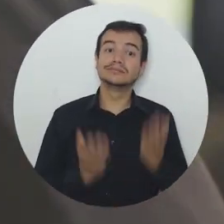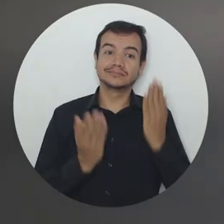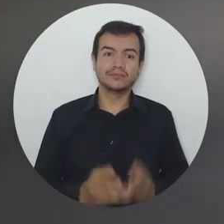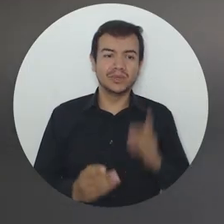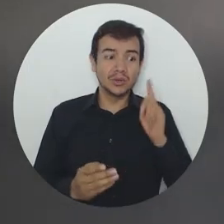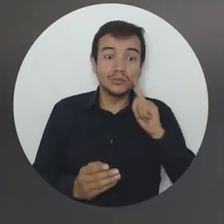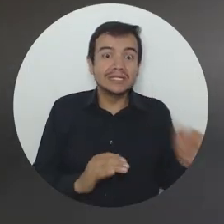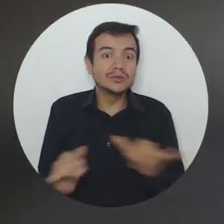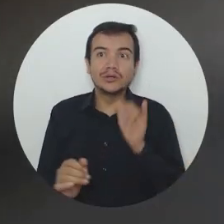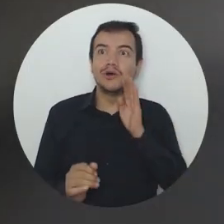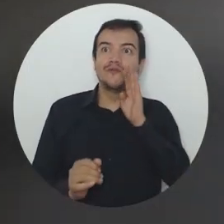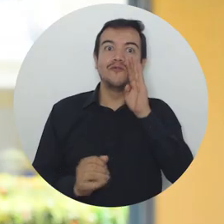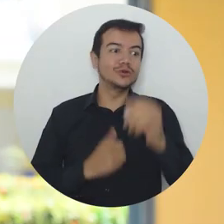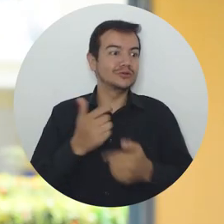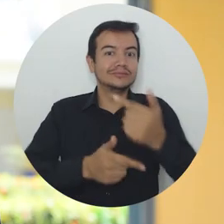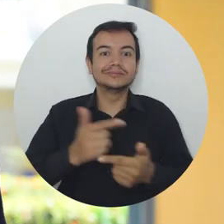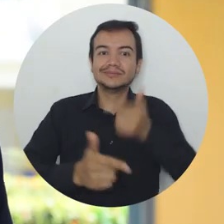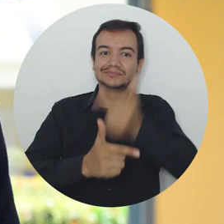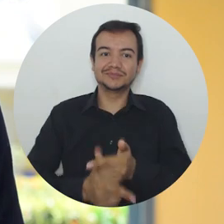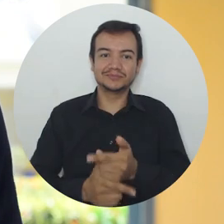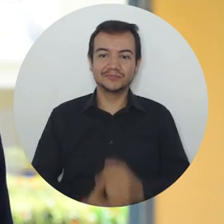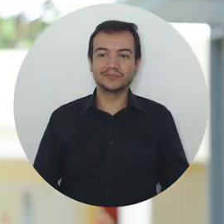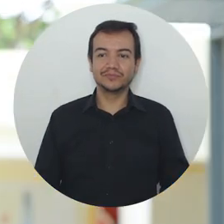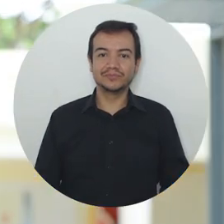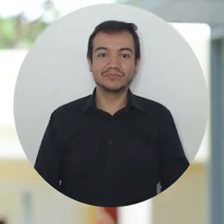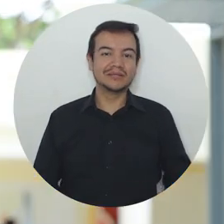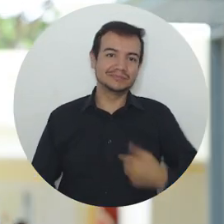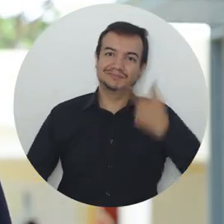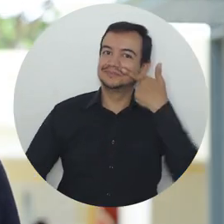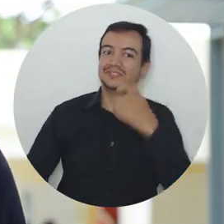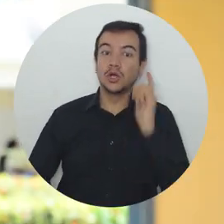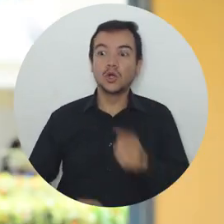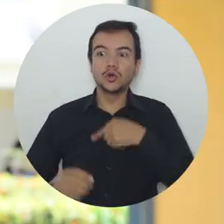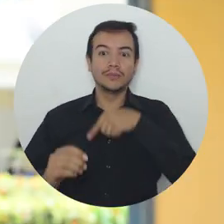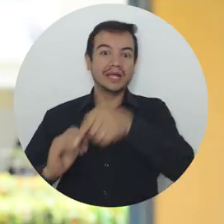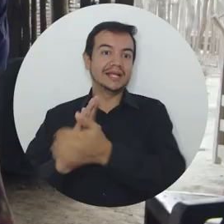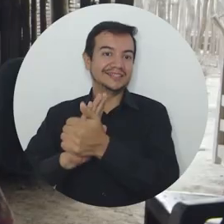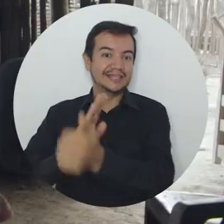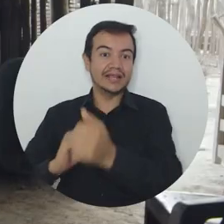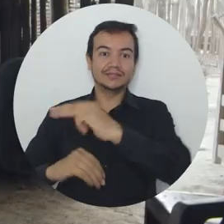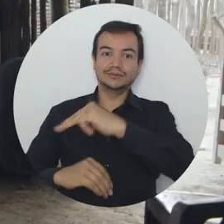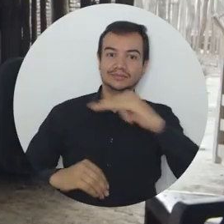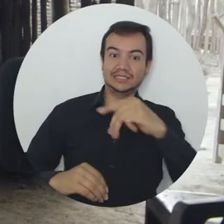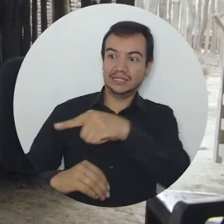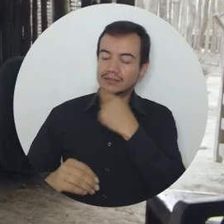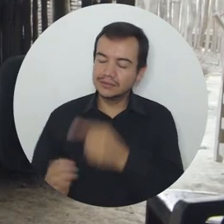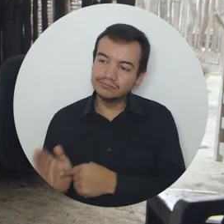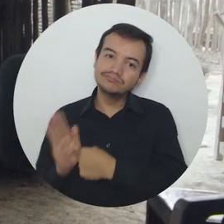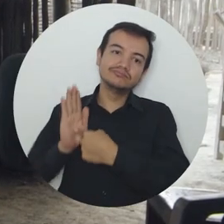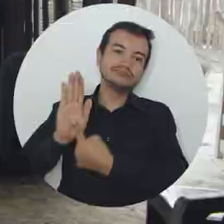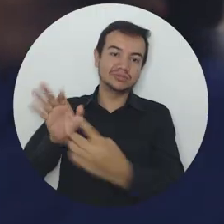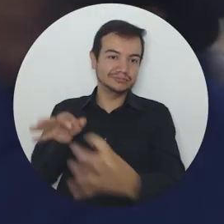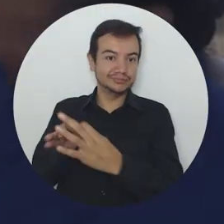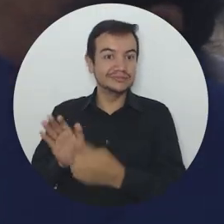son como que el futuro de las familias. Esta noticia me parece espectacular ya que el programa de Talento Magdalena ha aportado mucho a la universidad e